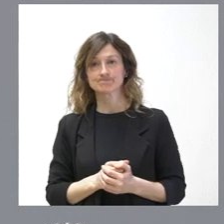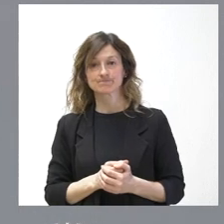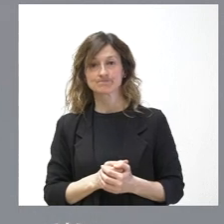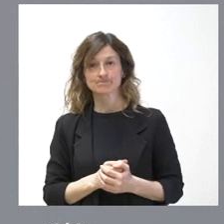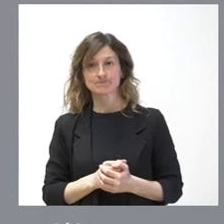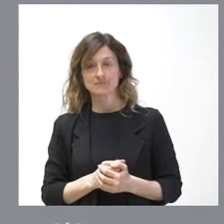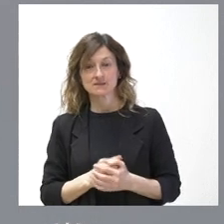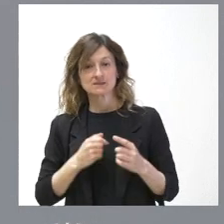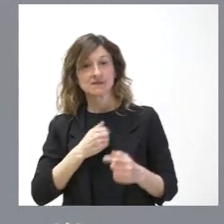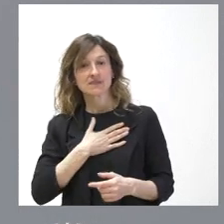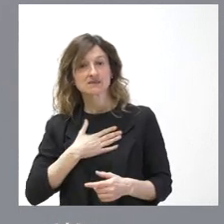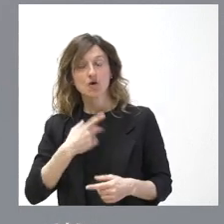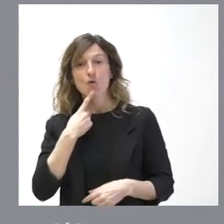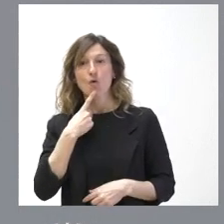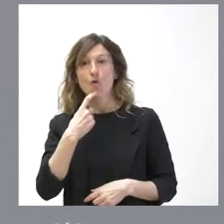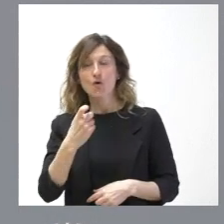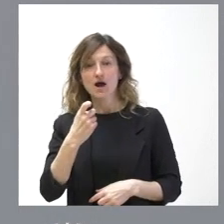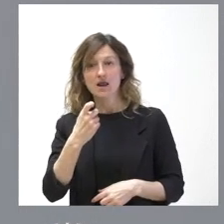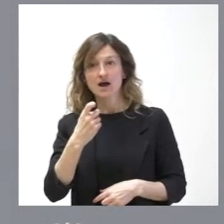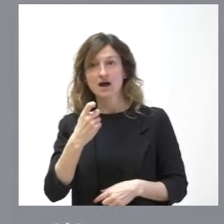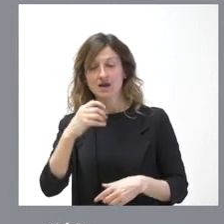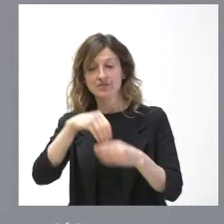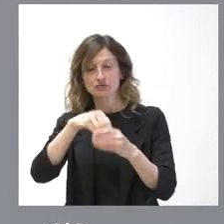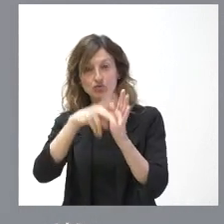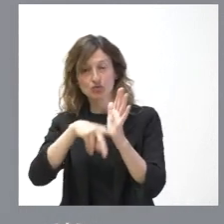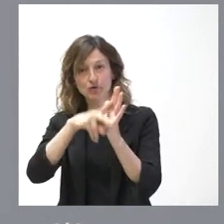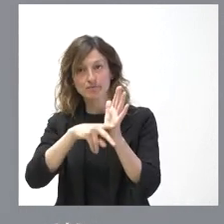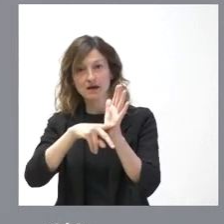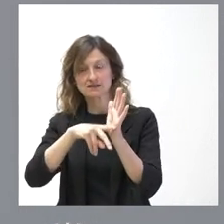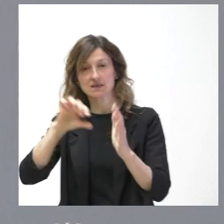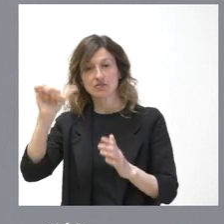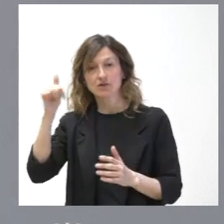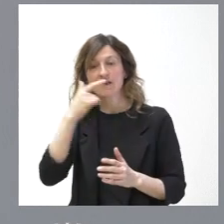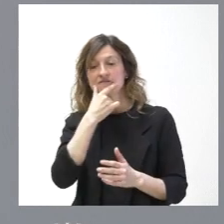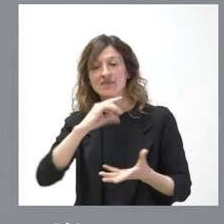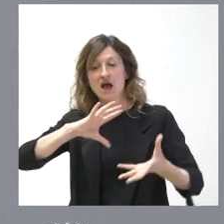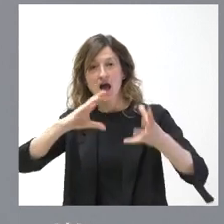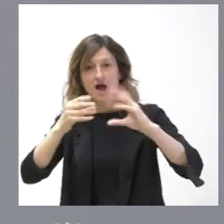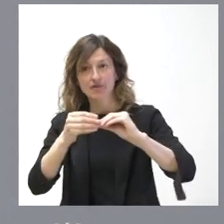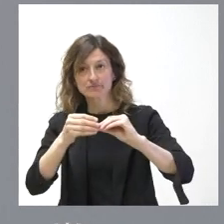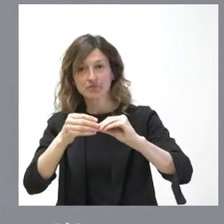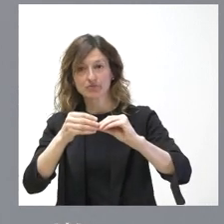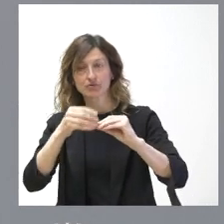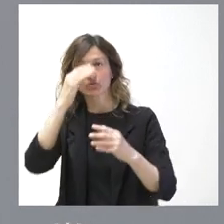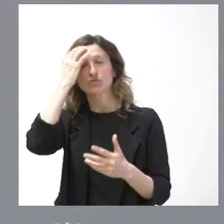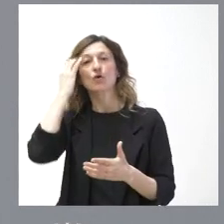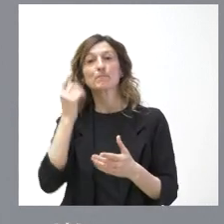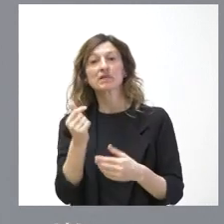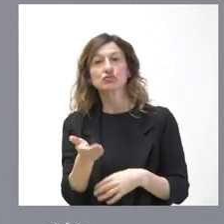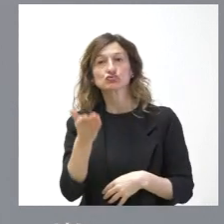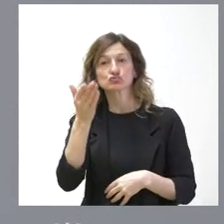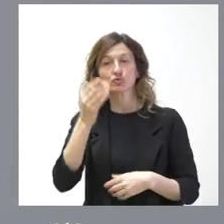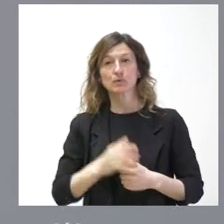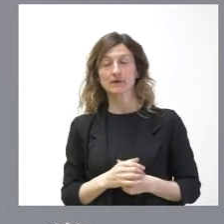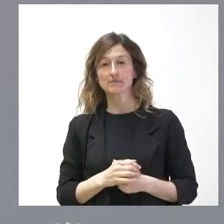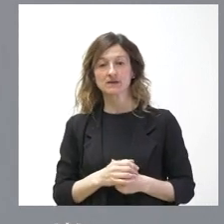siempre con el deseo de que ojalá se encontraran fórmulas dentro de la normativa nacional para facilitar la adaptación de la subida de los precios y que no sea